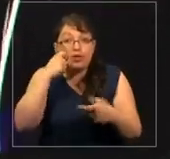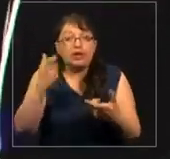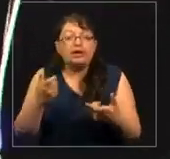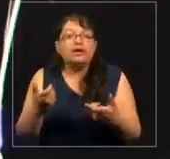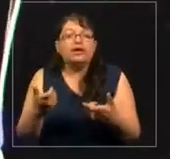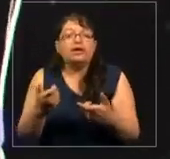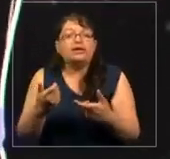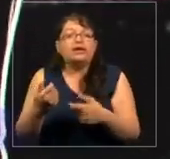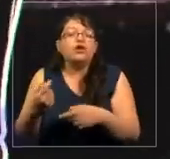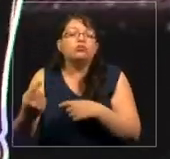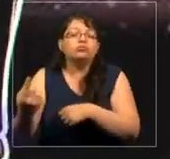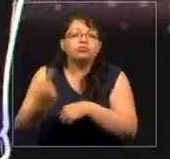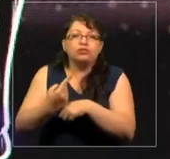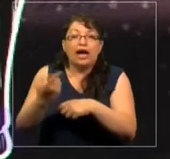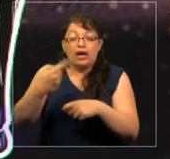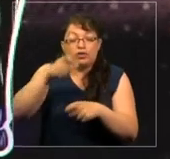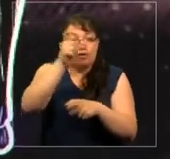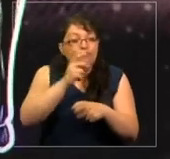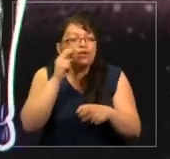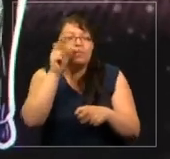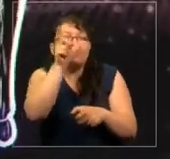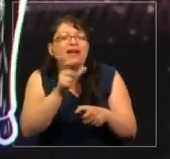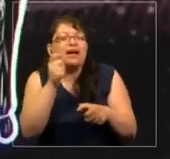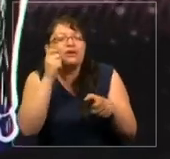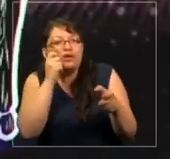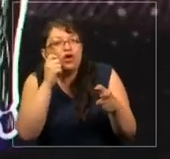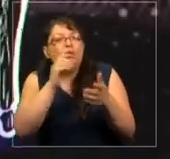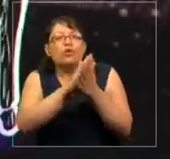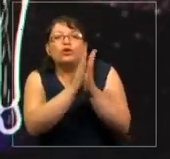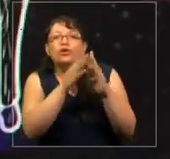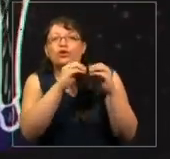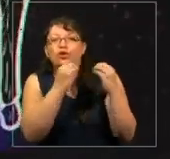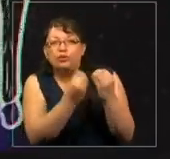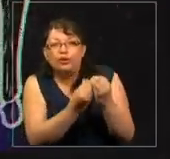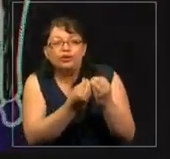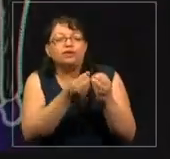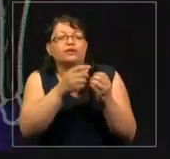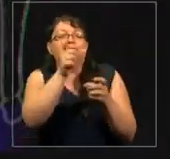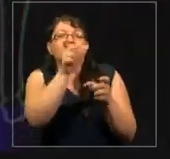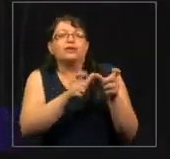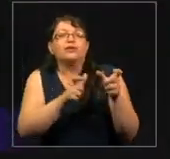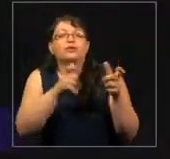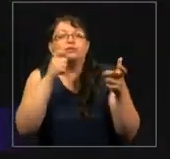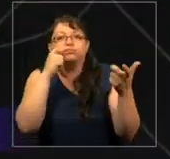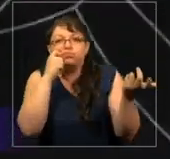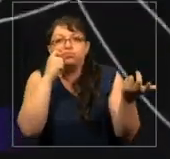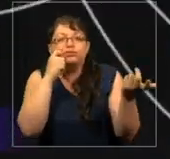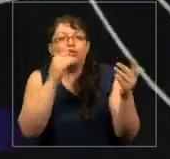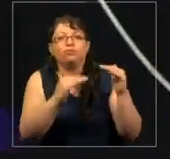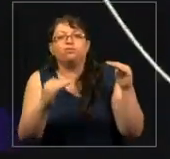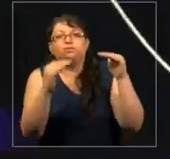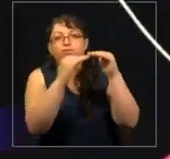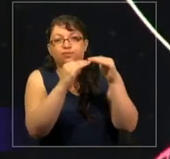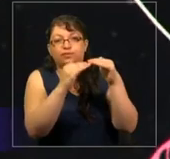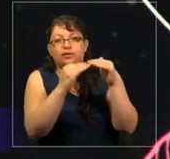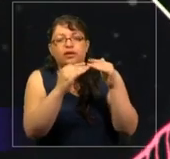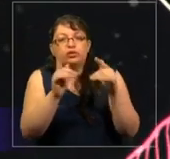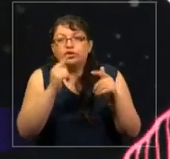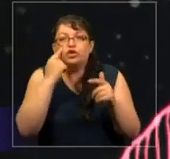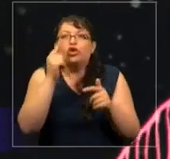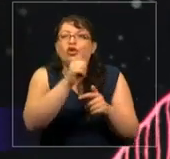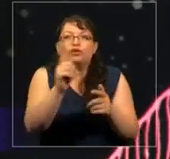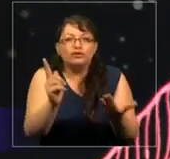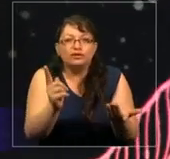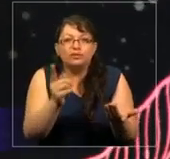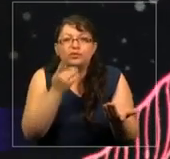ver a las personas como seres completos, seres humanos, como seres equitativos. Y no nos conocemos